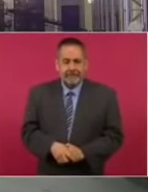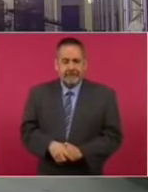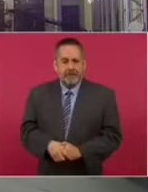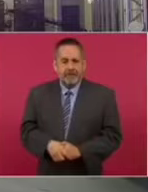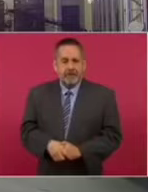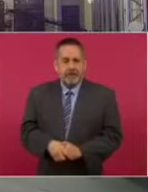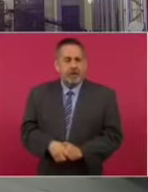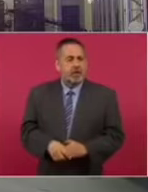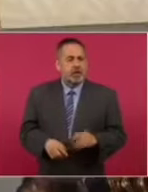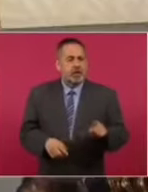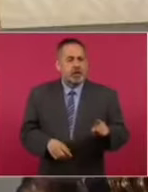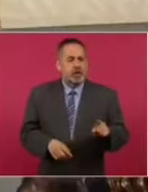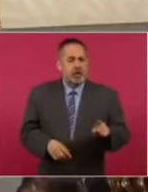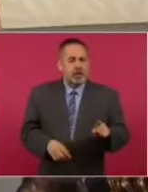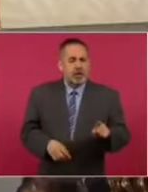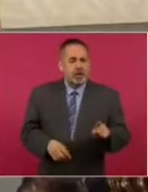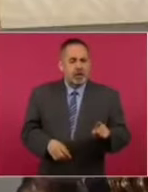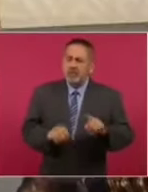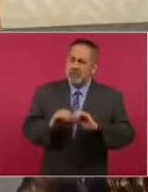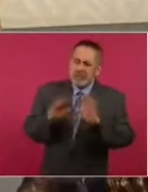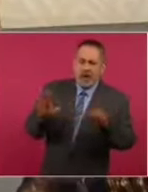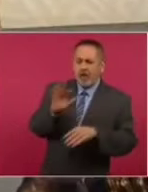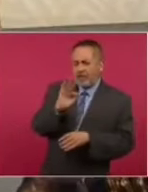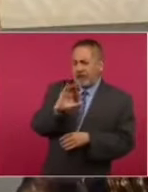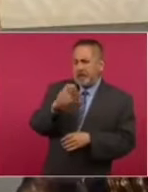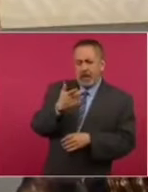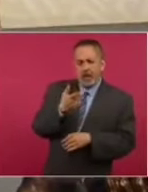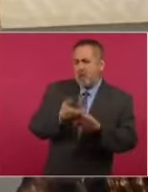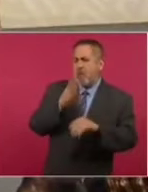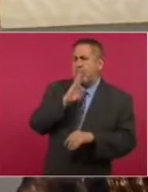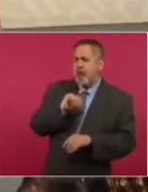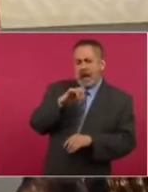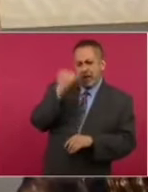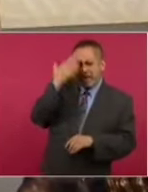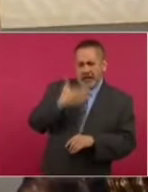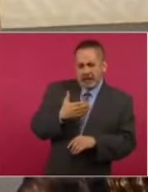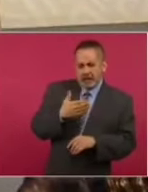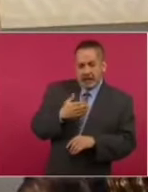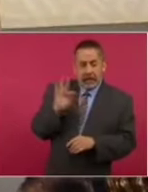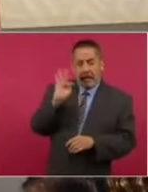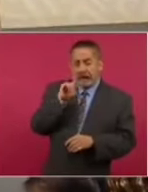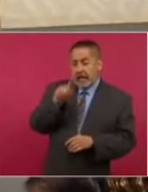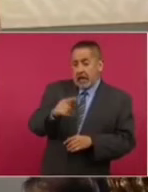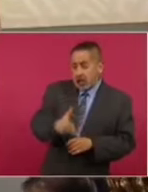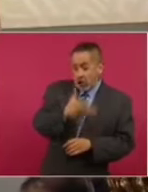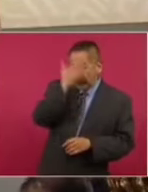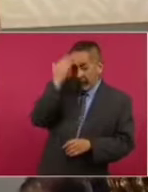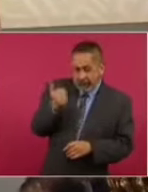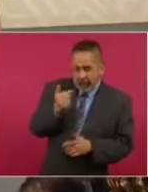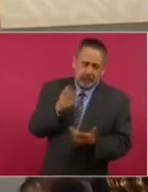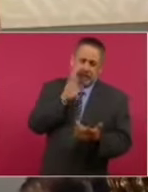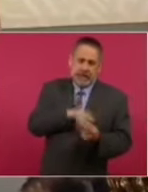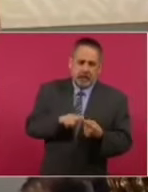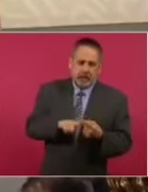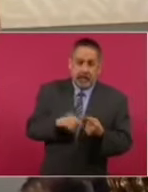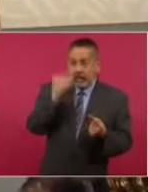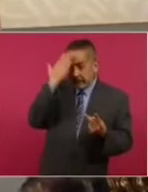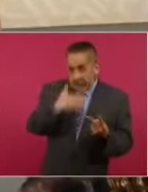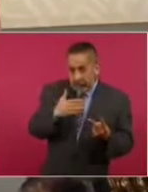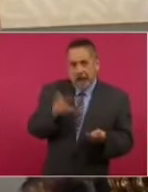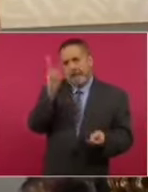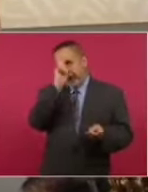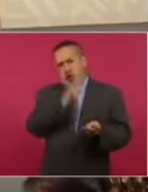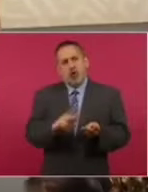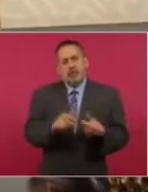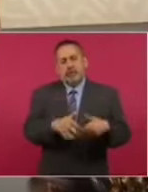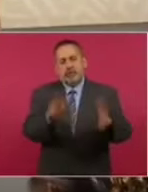Presidente Felipe Calderón. Desde luego, Felipe Calderón queda muy mal, porque si no sabía, pues mal. Y si sí sabía, pues peor, no.